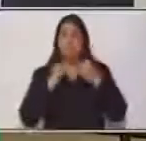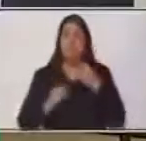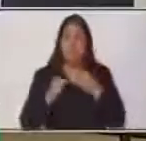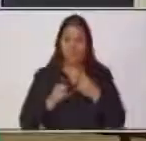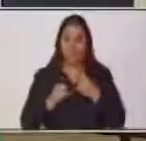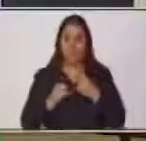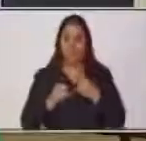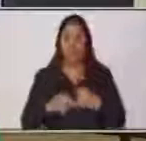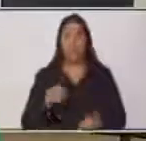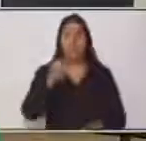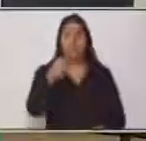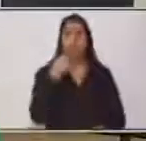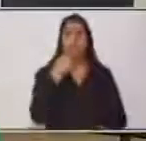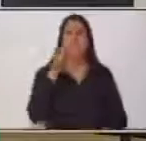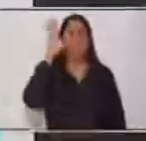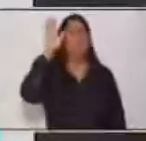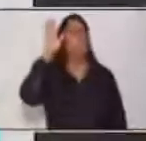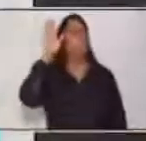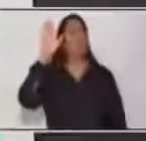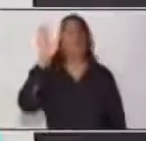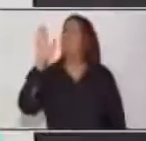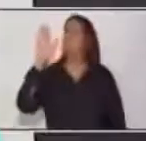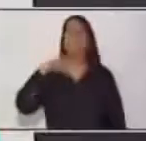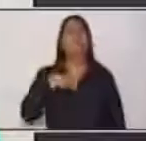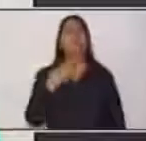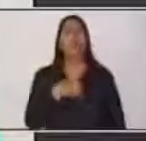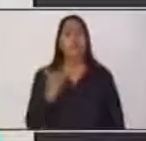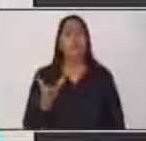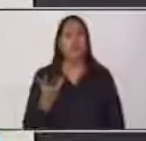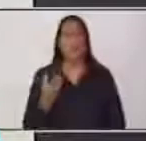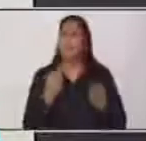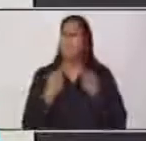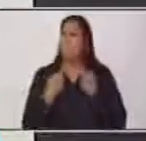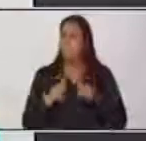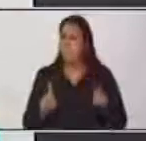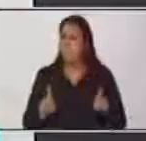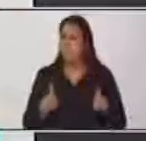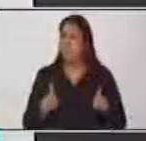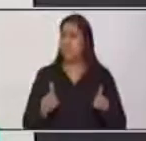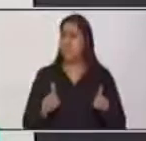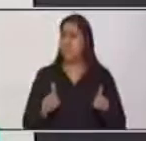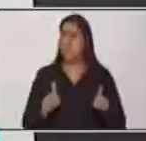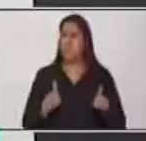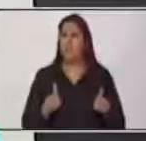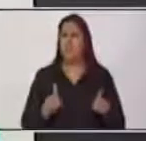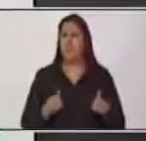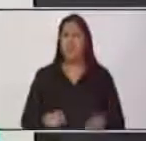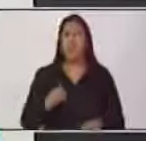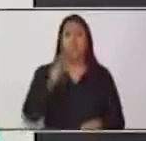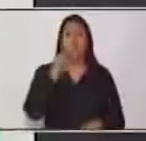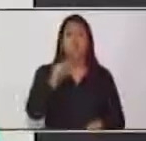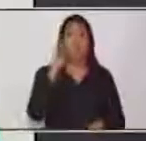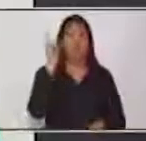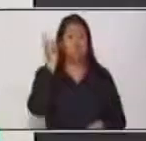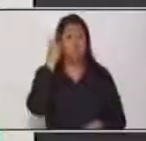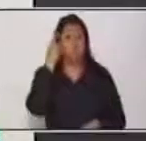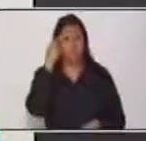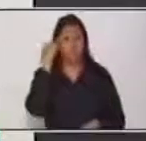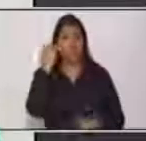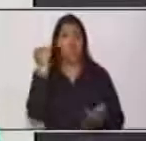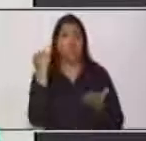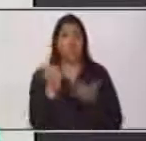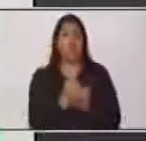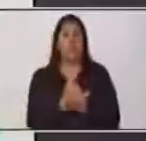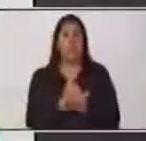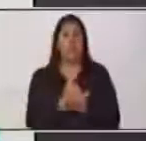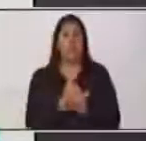dirán desde sus casas, profesor, pero, ¿de alguna manera usted considera que la introducción, el desarrollo